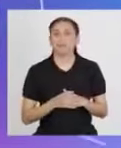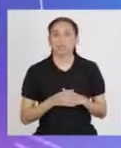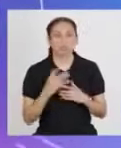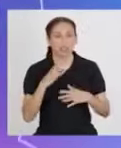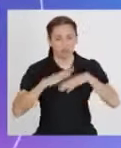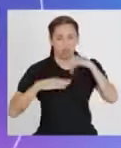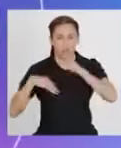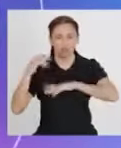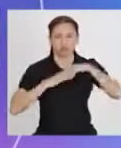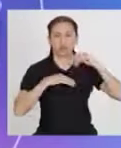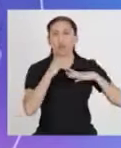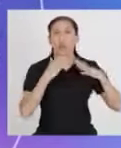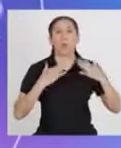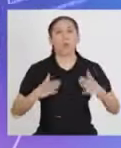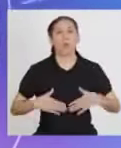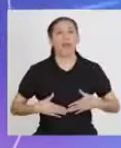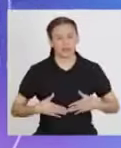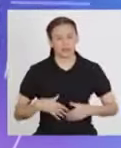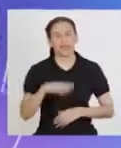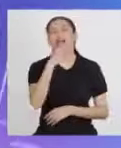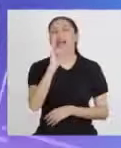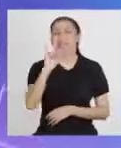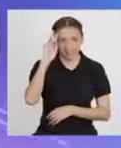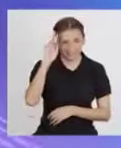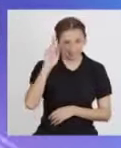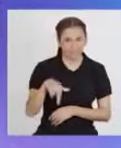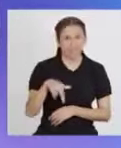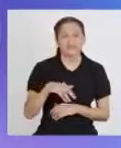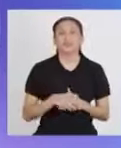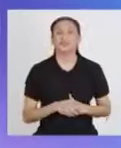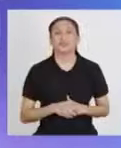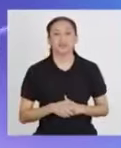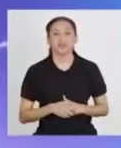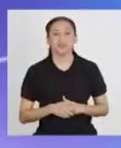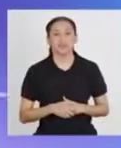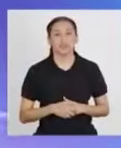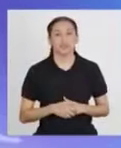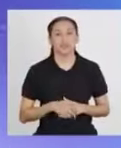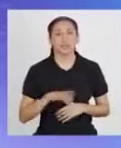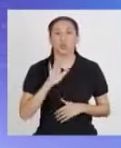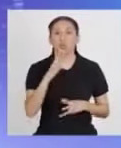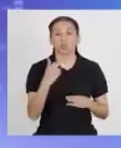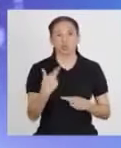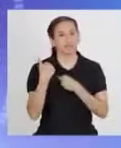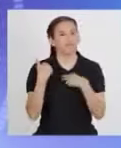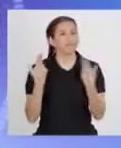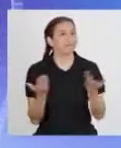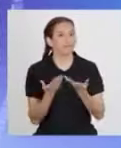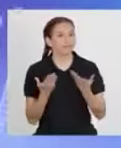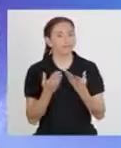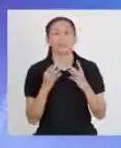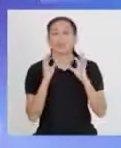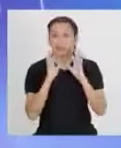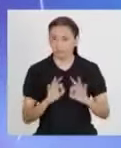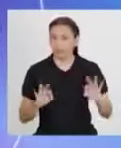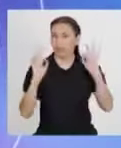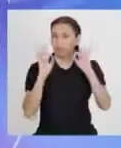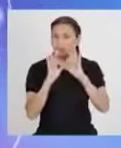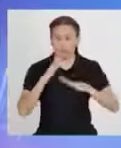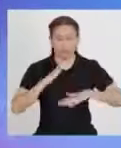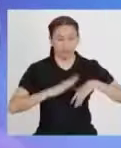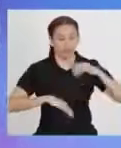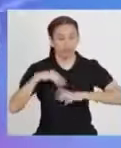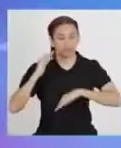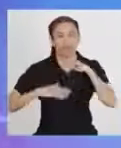Constraña nuestro cuerpo. ¡Así es! Su función principal es la